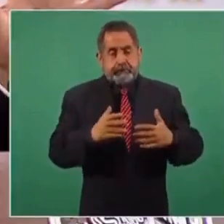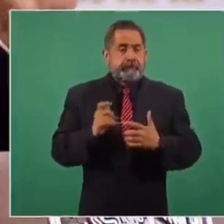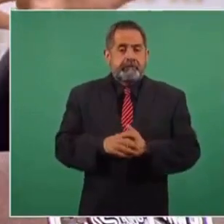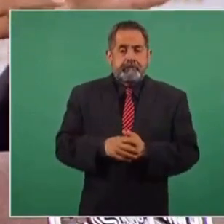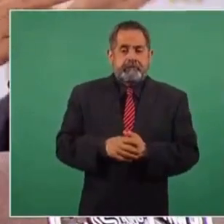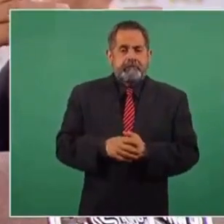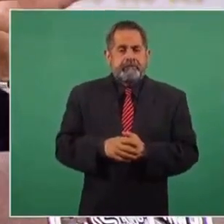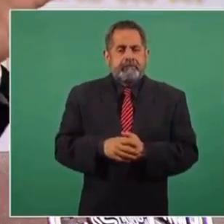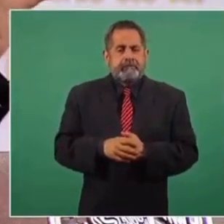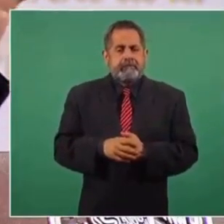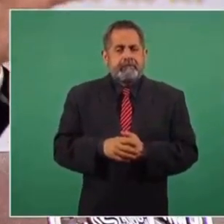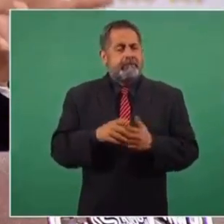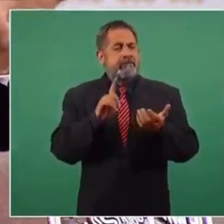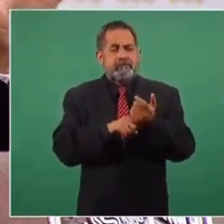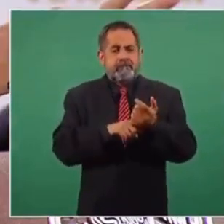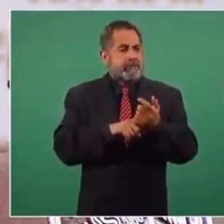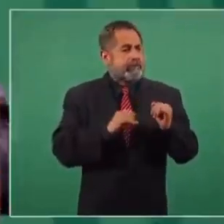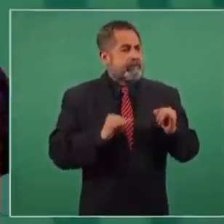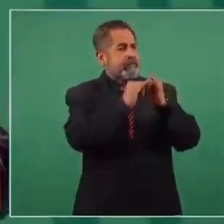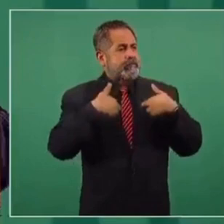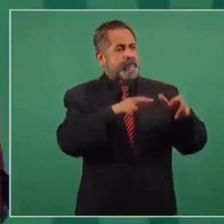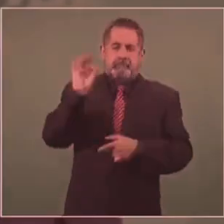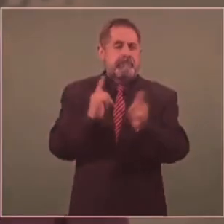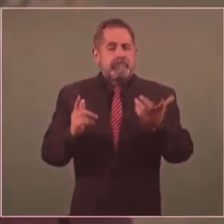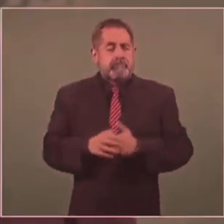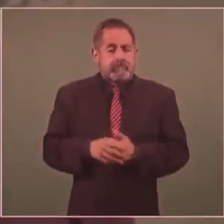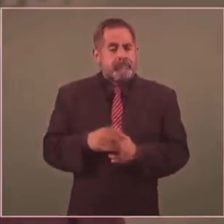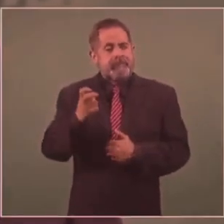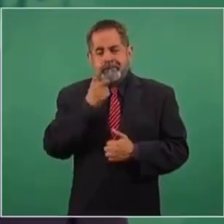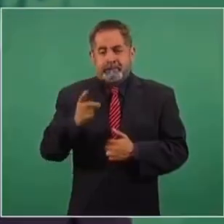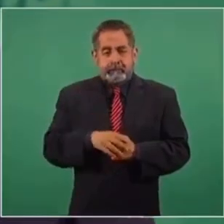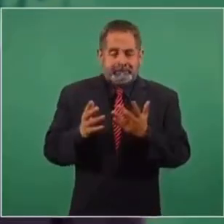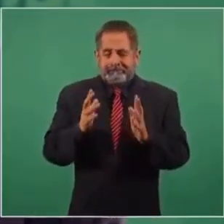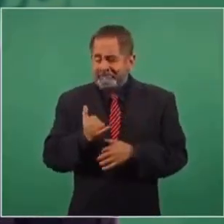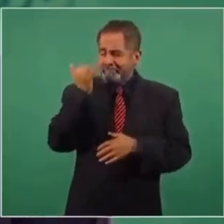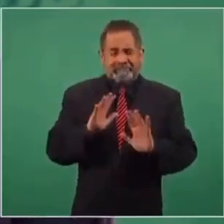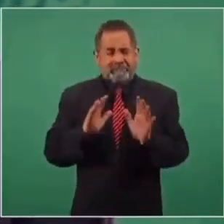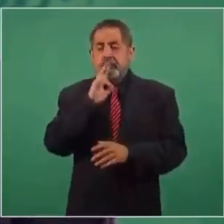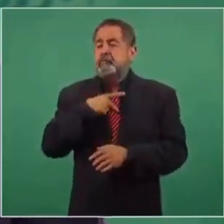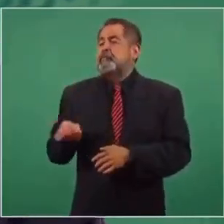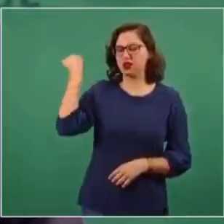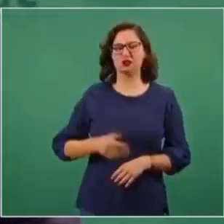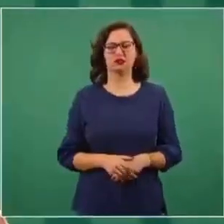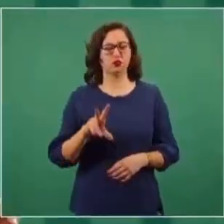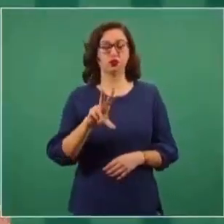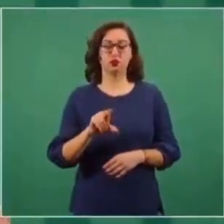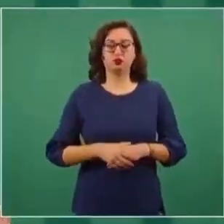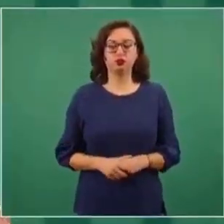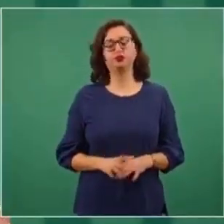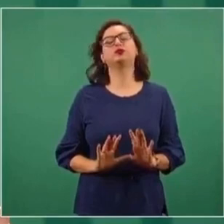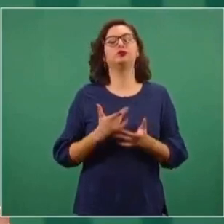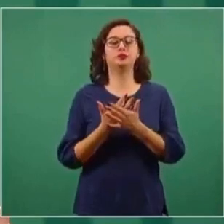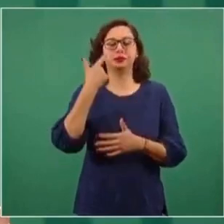No tanto en los que representan a las instituciones, sino tenerle confianza al pueblo. Bien se dice que para no equivocarnos lo mejor es preguntar. Entonces, vamos a esperar